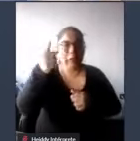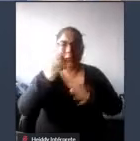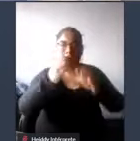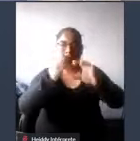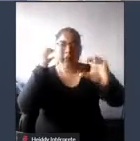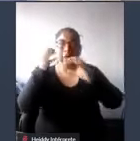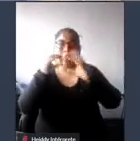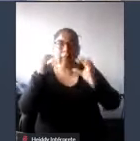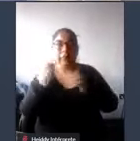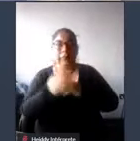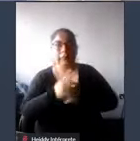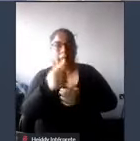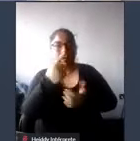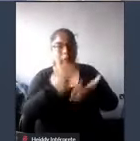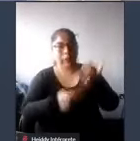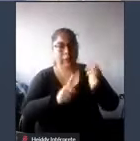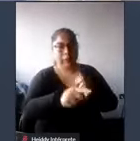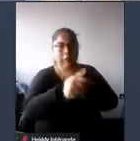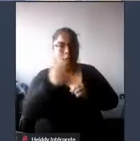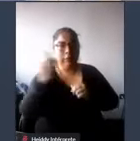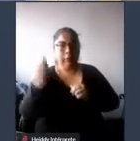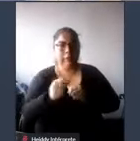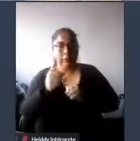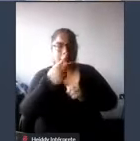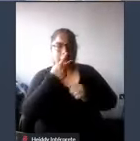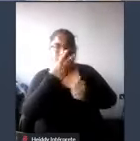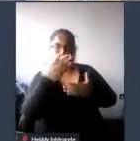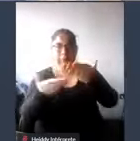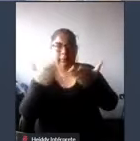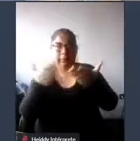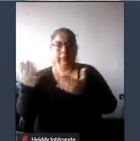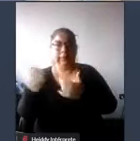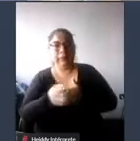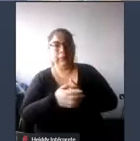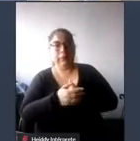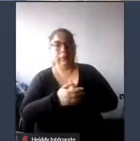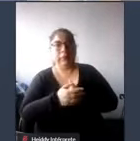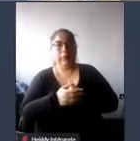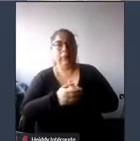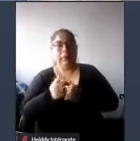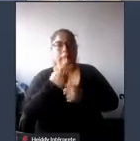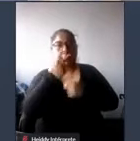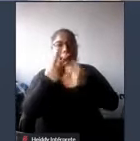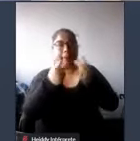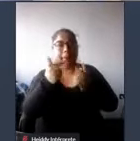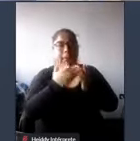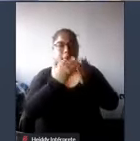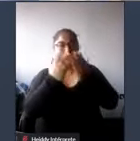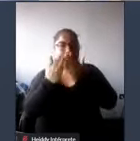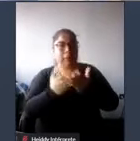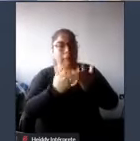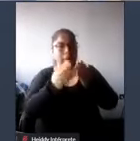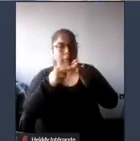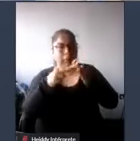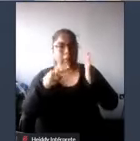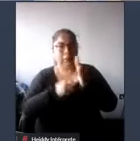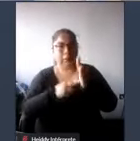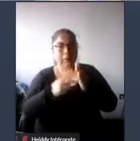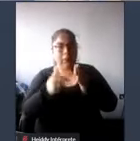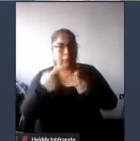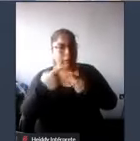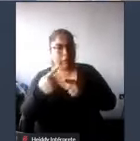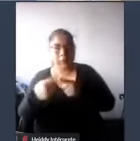que ellos son los que tienen las herramientas para desde la fase de estudios y proyectos y programas